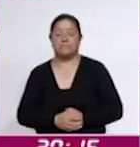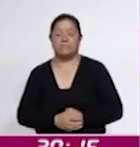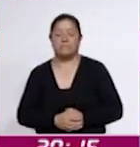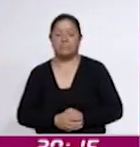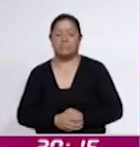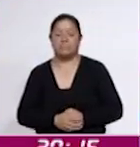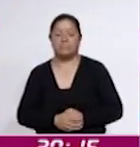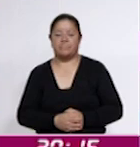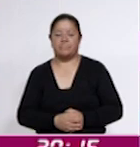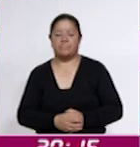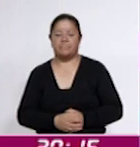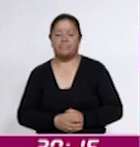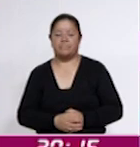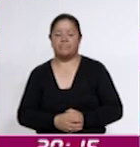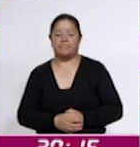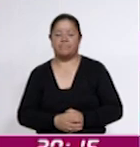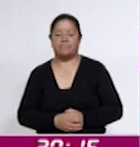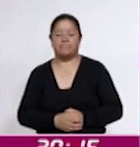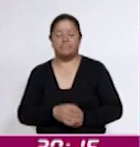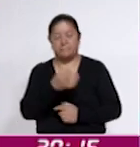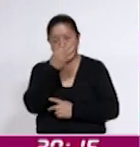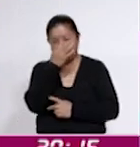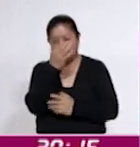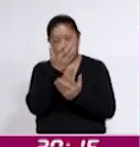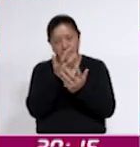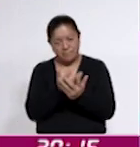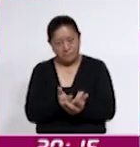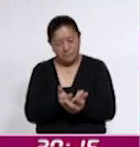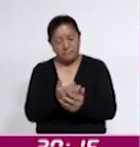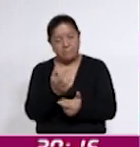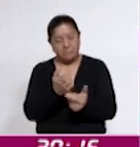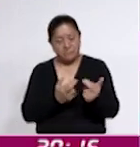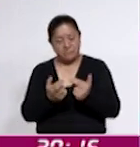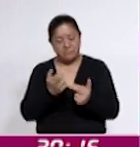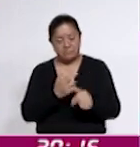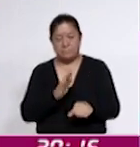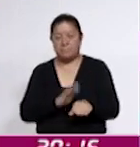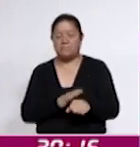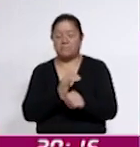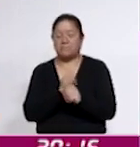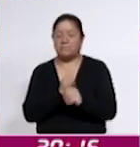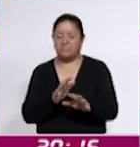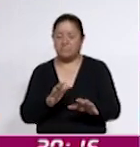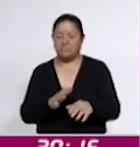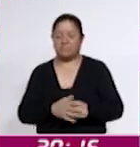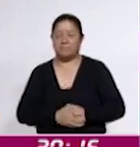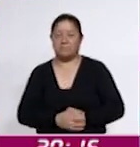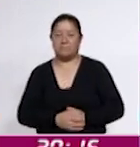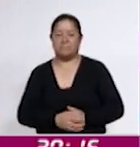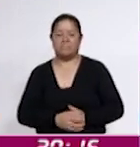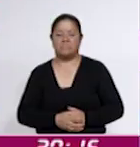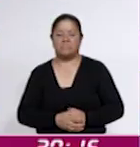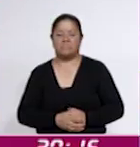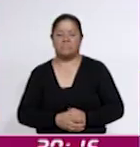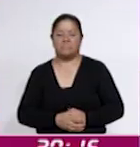Es tiempo de hacer una breve pausa y enseguida volvemos con más información a Coracid Noticias.